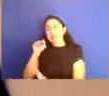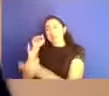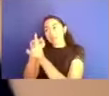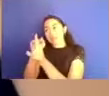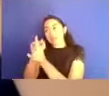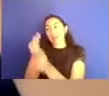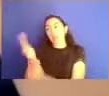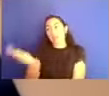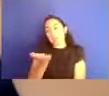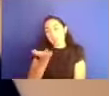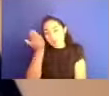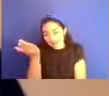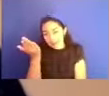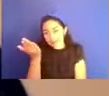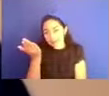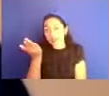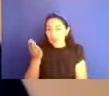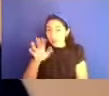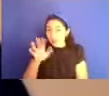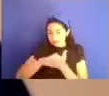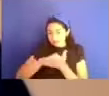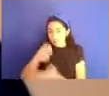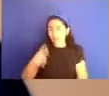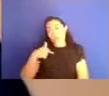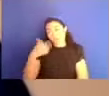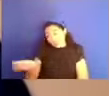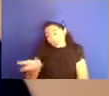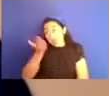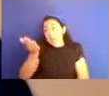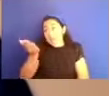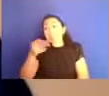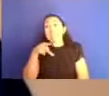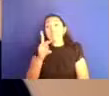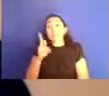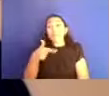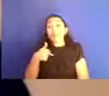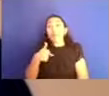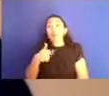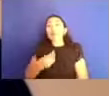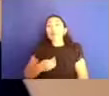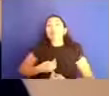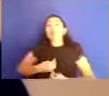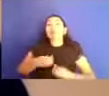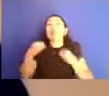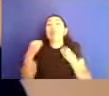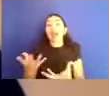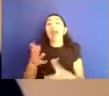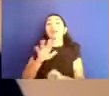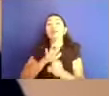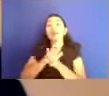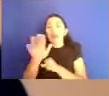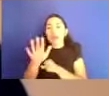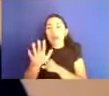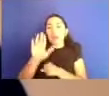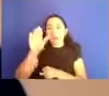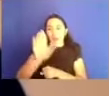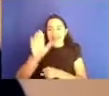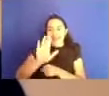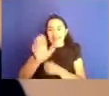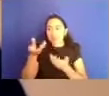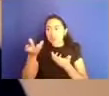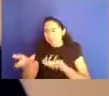¿Qué voy a pedir? Pero también, ¿qué voy a dar? ¿No? Y entonces, a partir de ahí, ¿cómo podemos ir negociando?